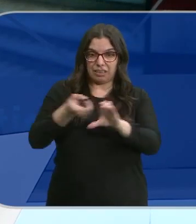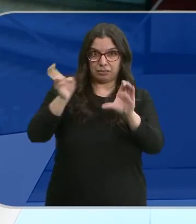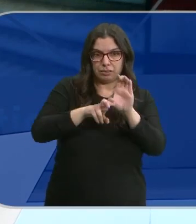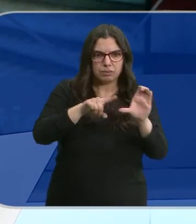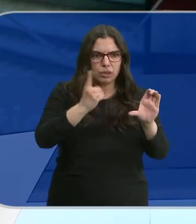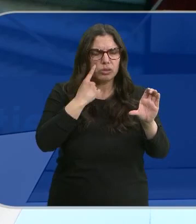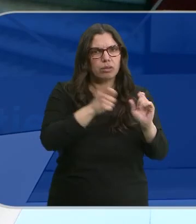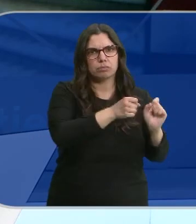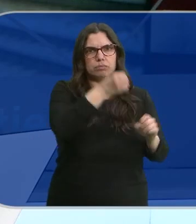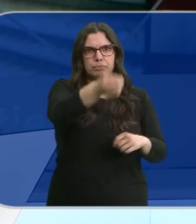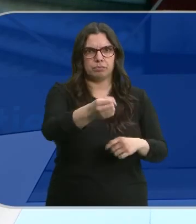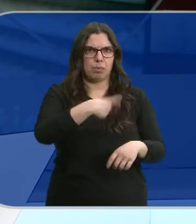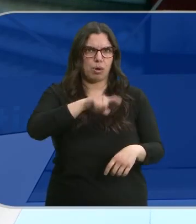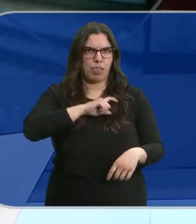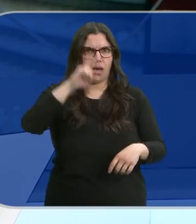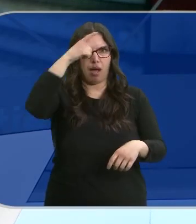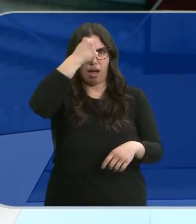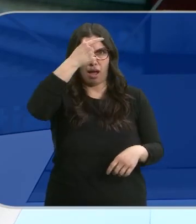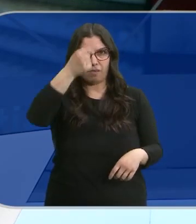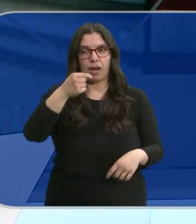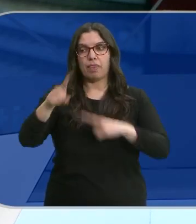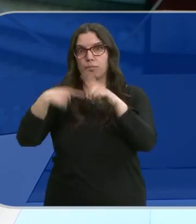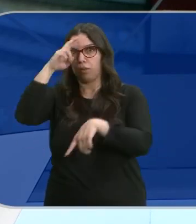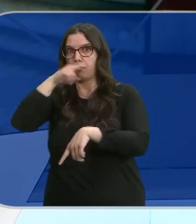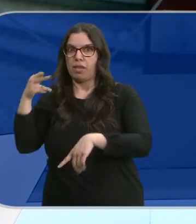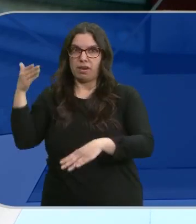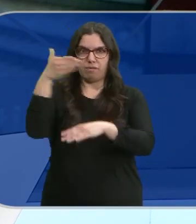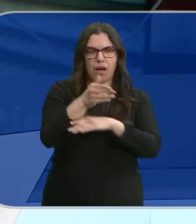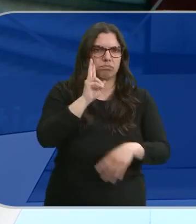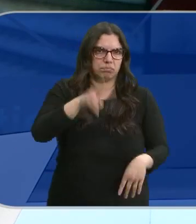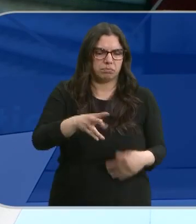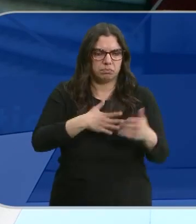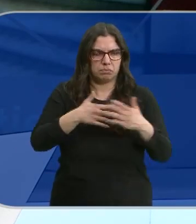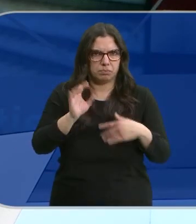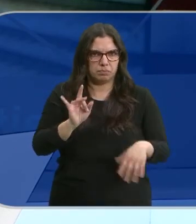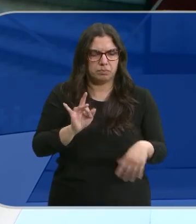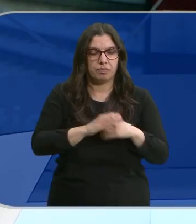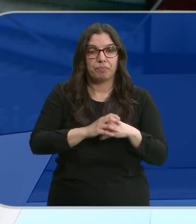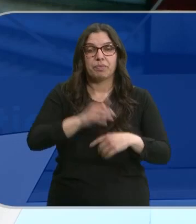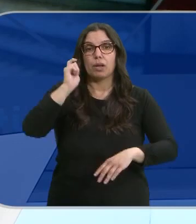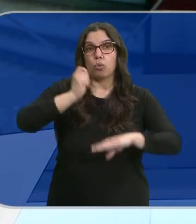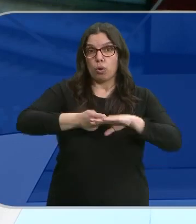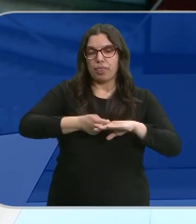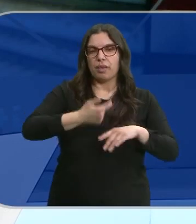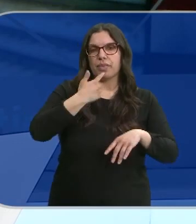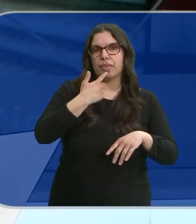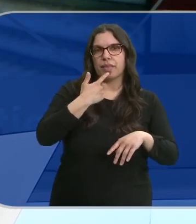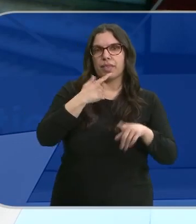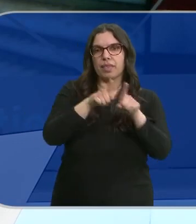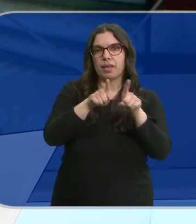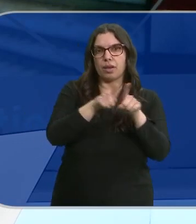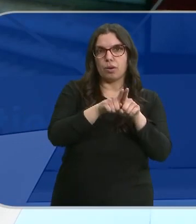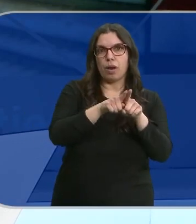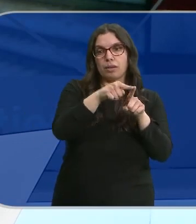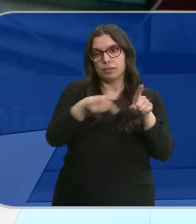trasladado a la comisaría provincial de Ávila donde acudieron sus progenitores y confesaron los hechos. El juzgado abulense ha dictado un auto de inhibición a los